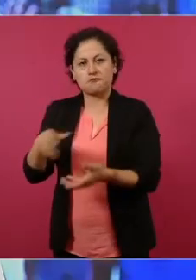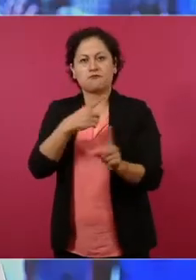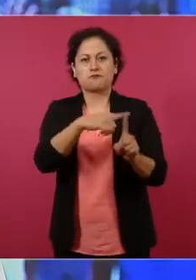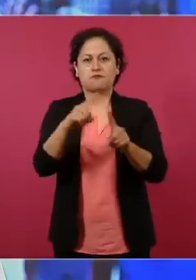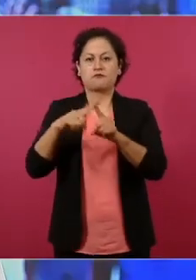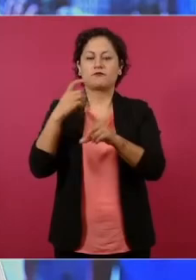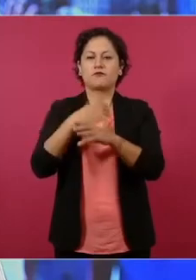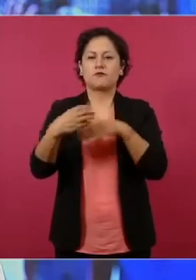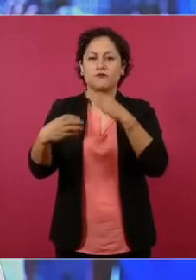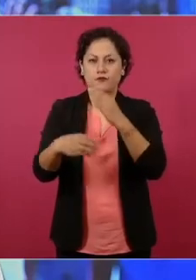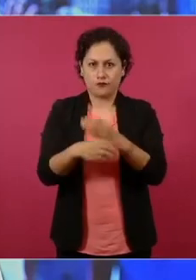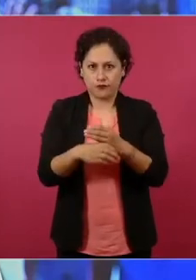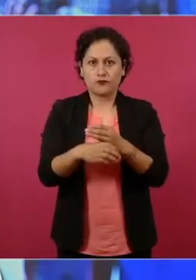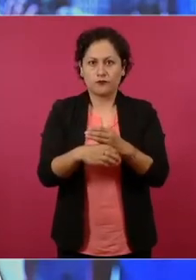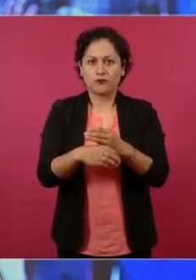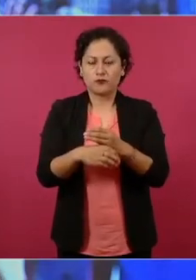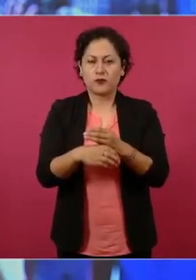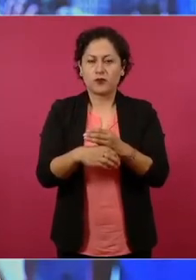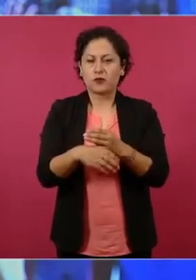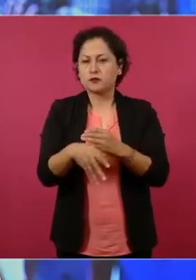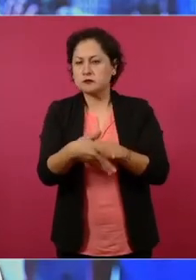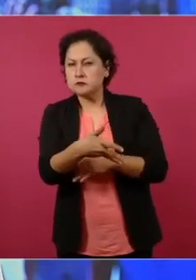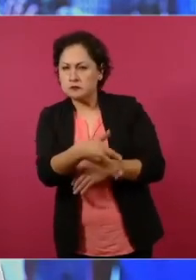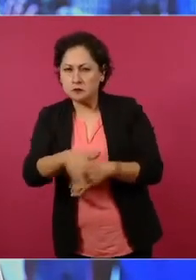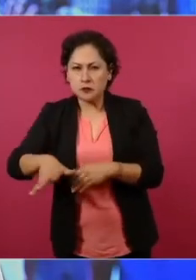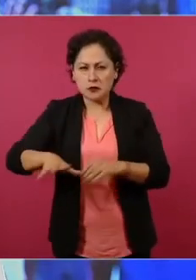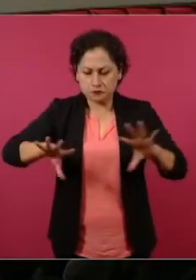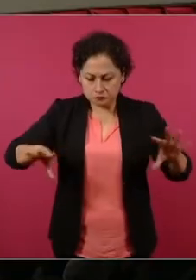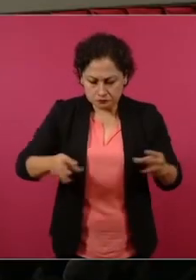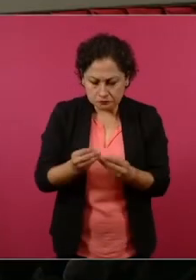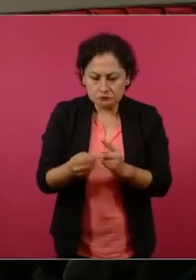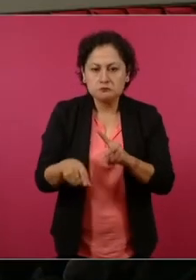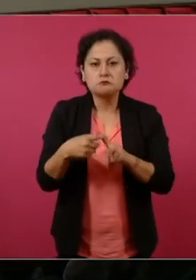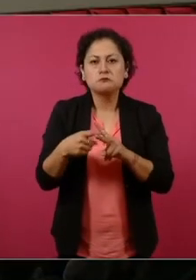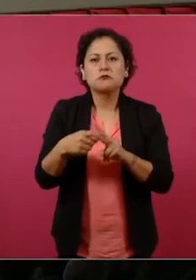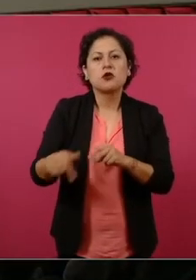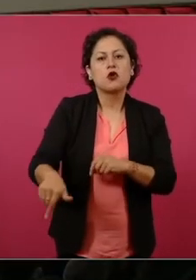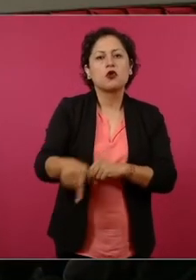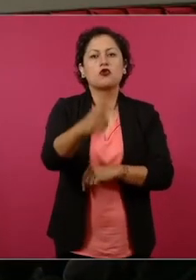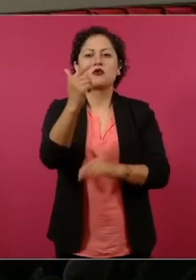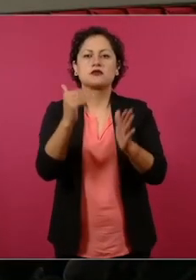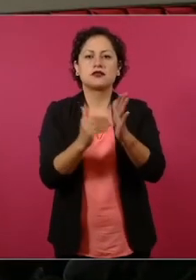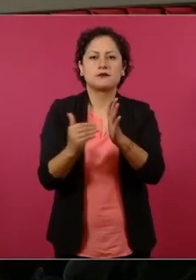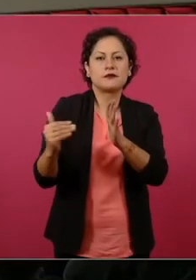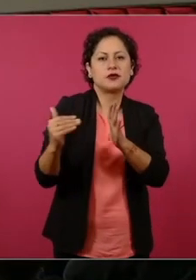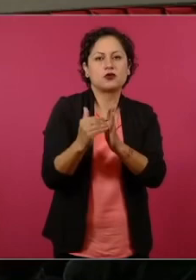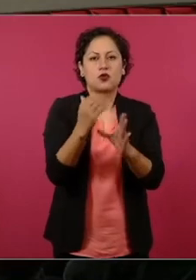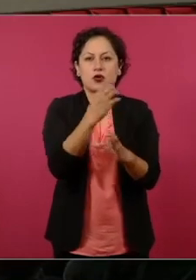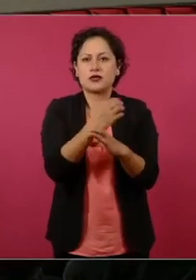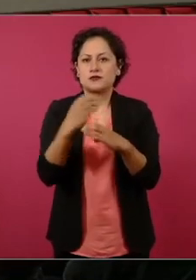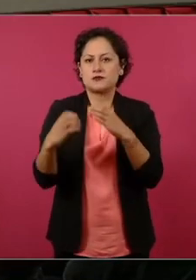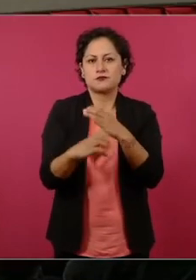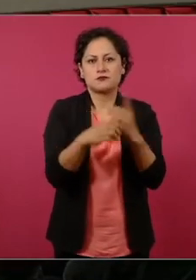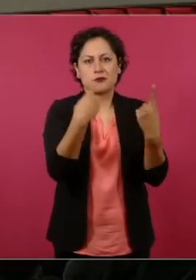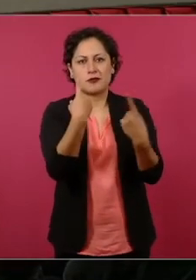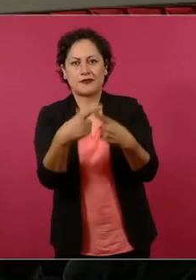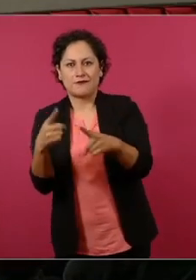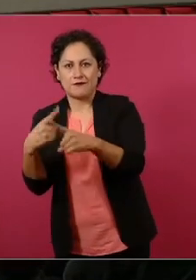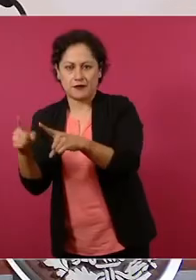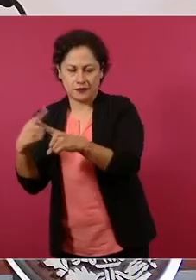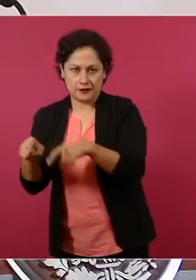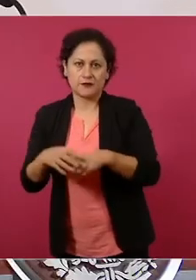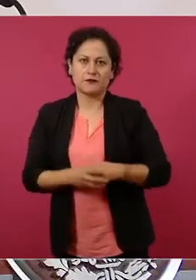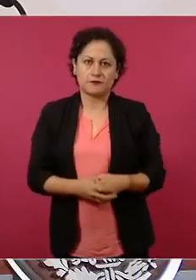de más de 12 millones de bienes. Y también hay que decir que por